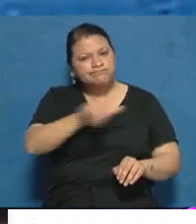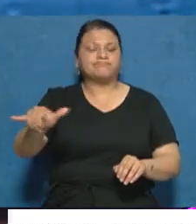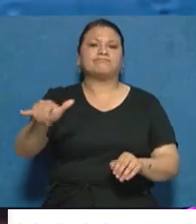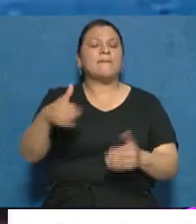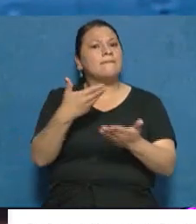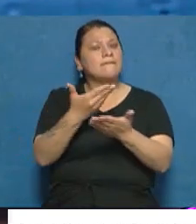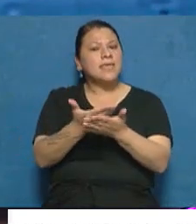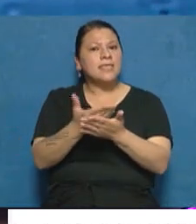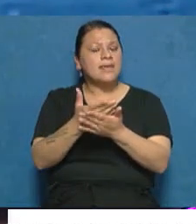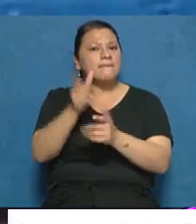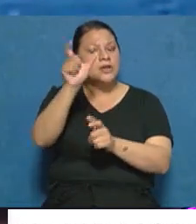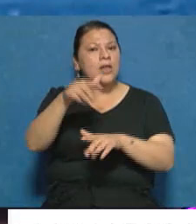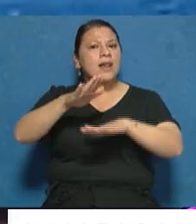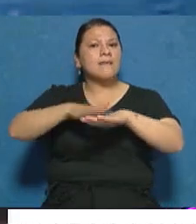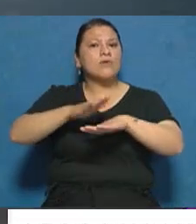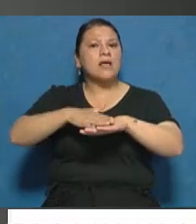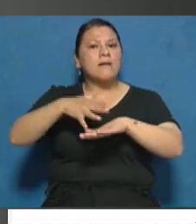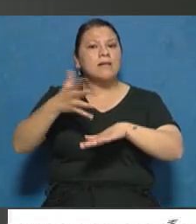en el asunto. Así quedó el joven.